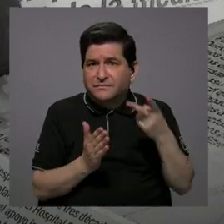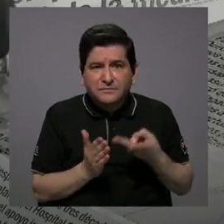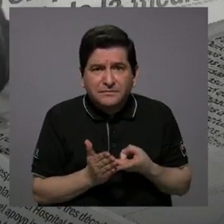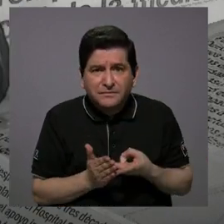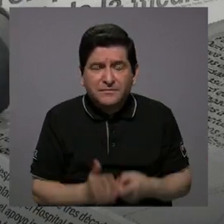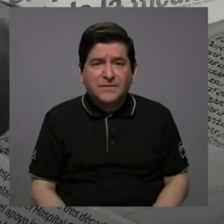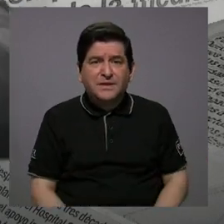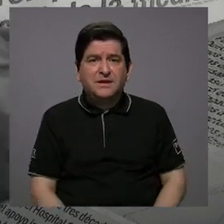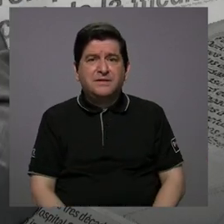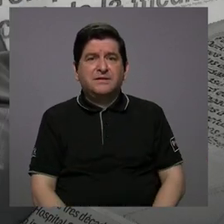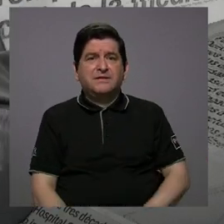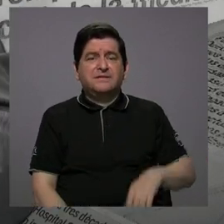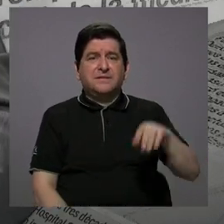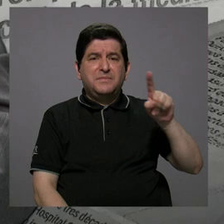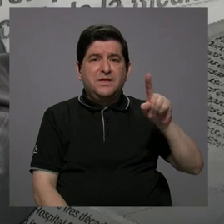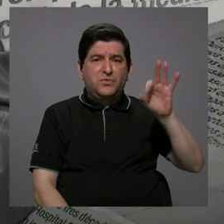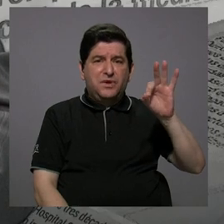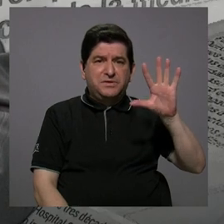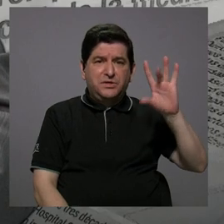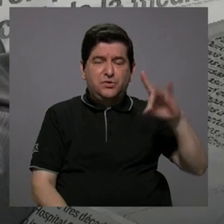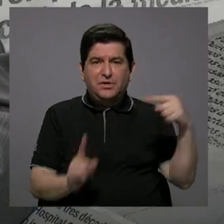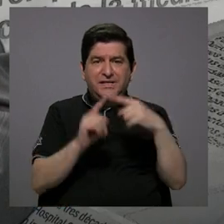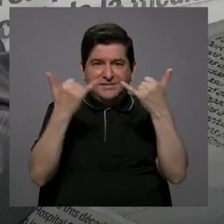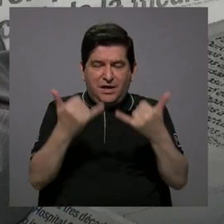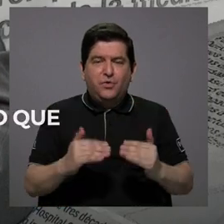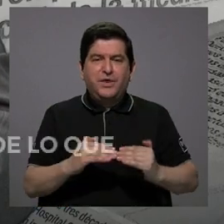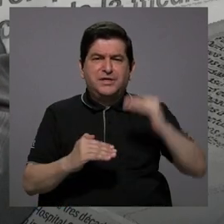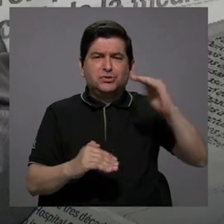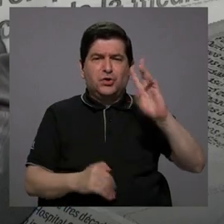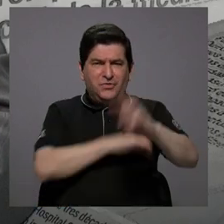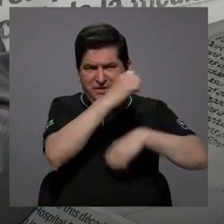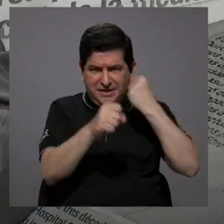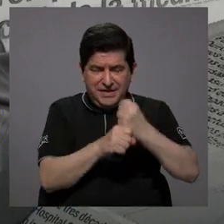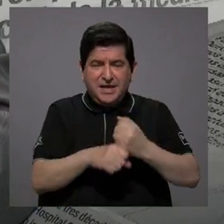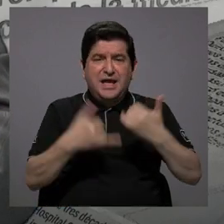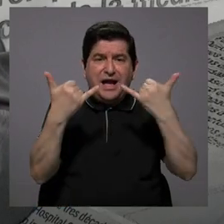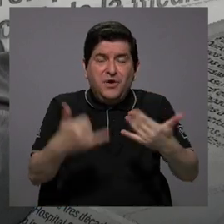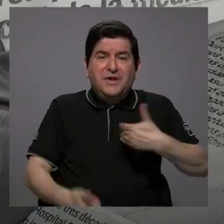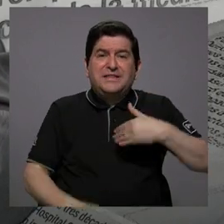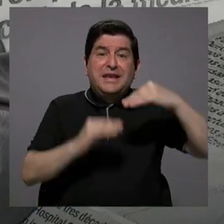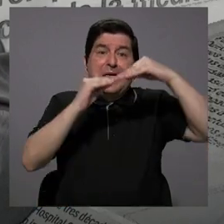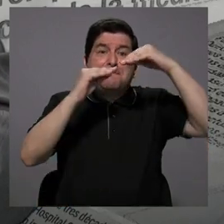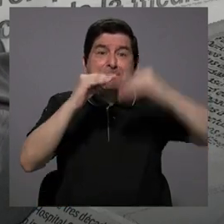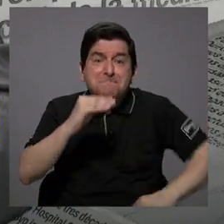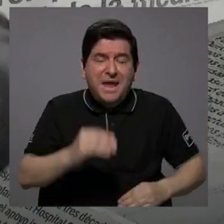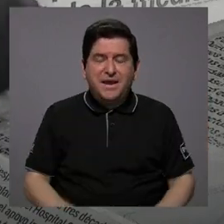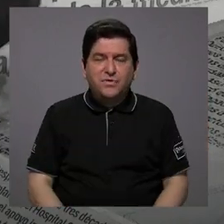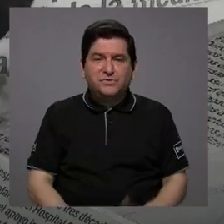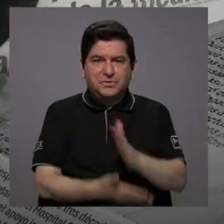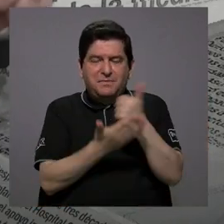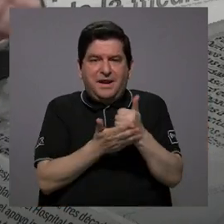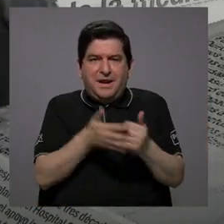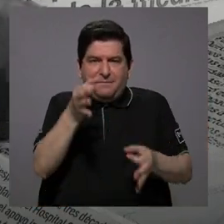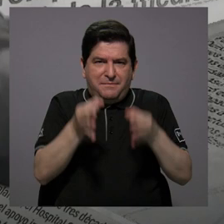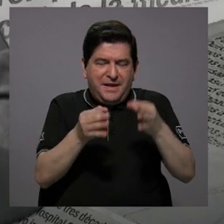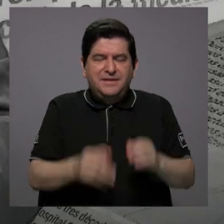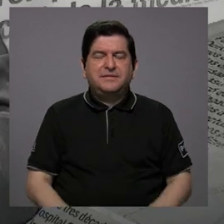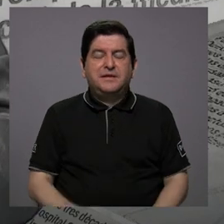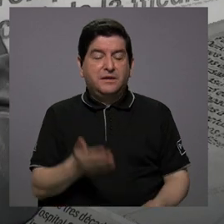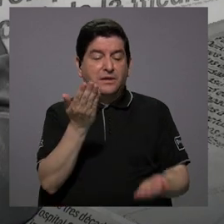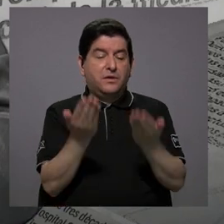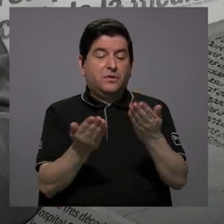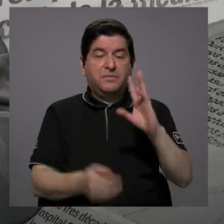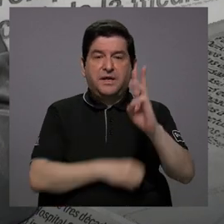del 58 a hoy han pasado más de 60 años y hoy tenemos mucho menos para la judicatura de lo que teníamos hace